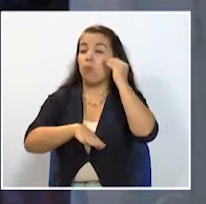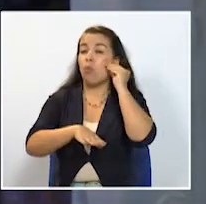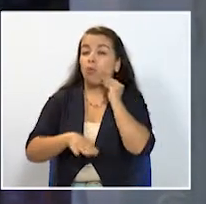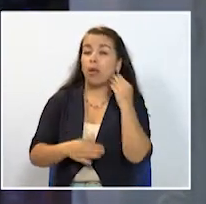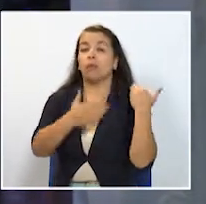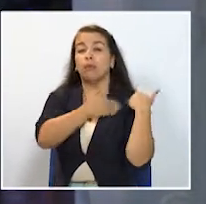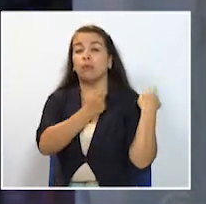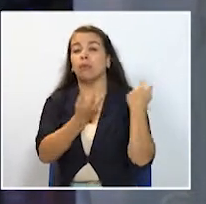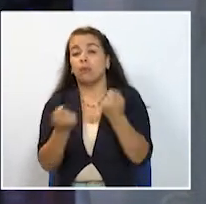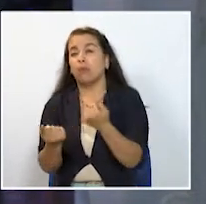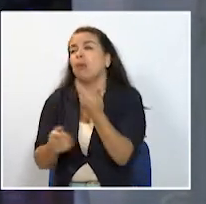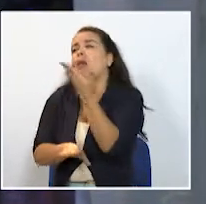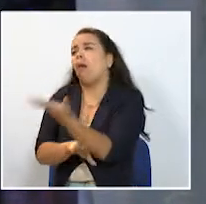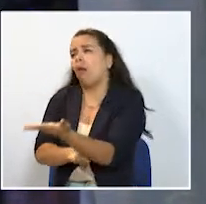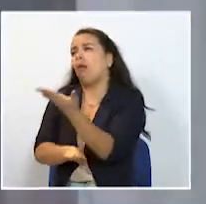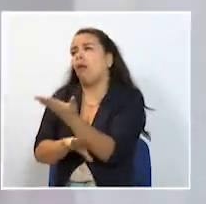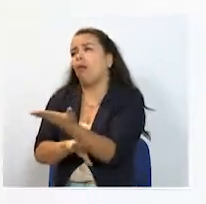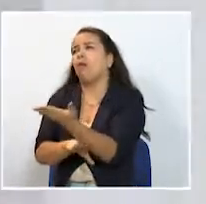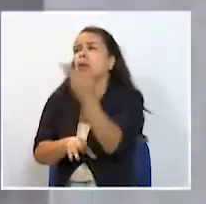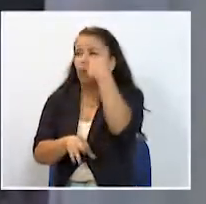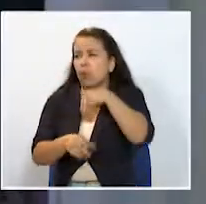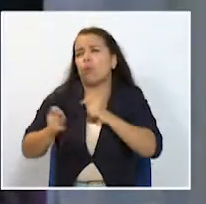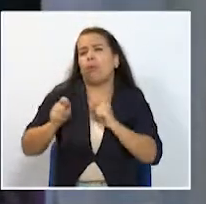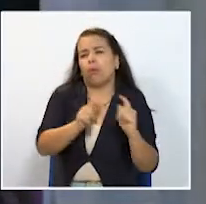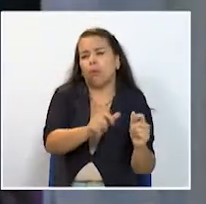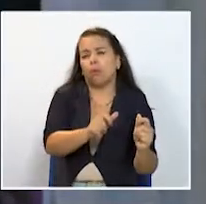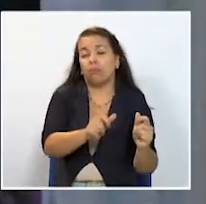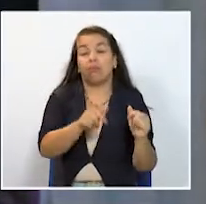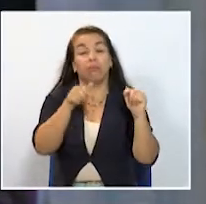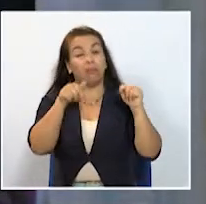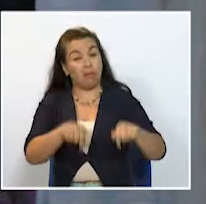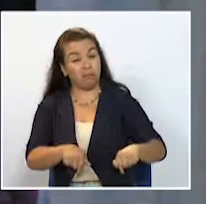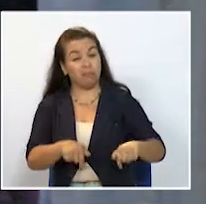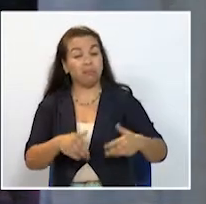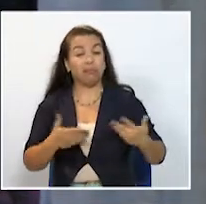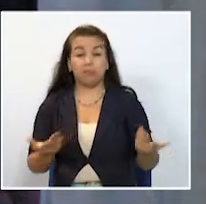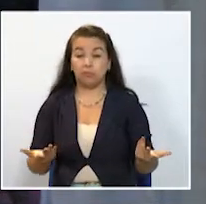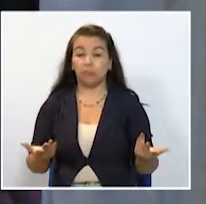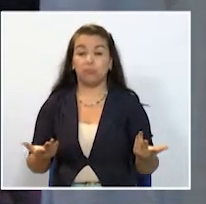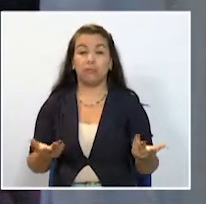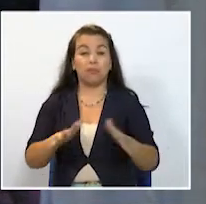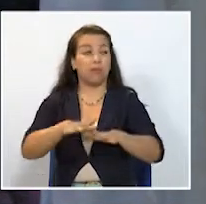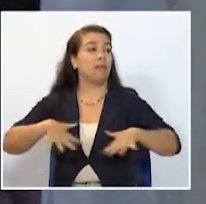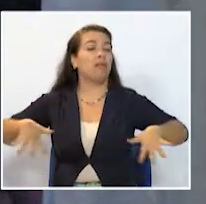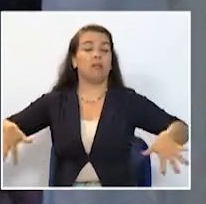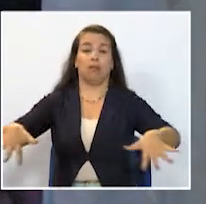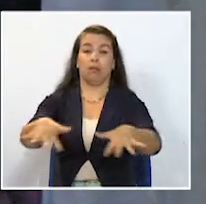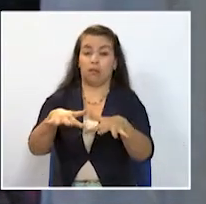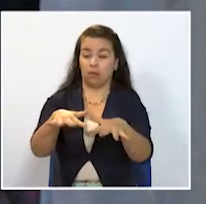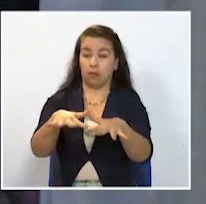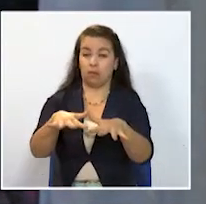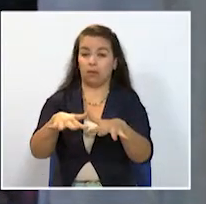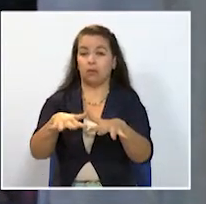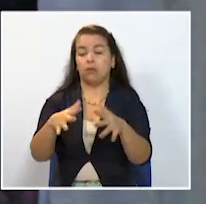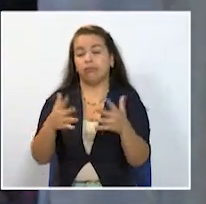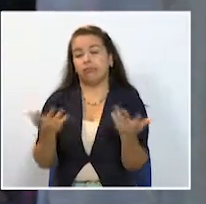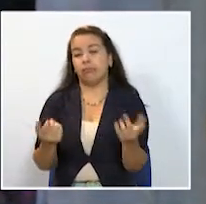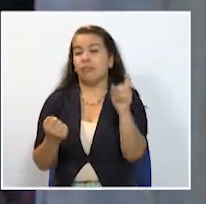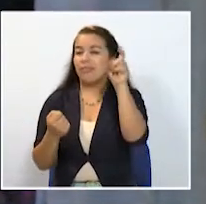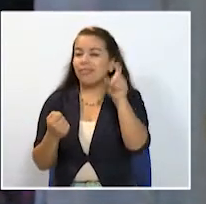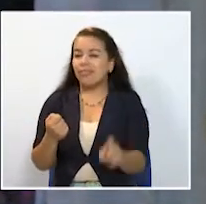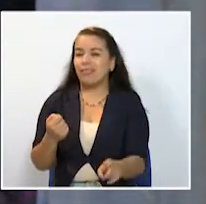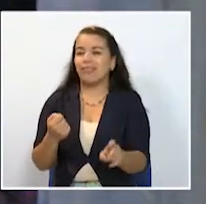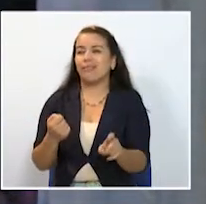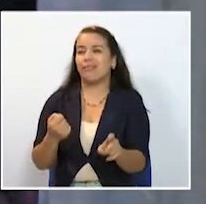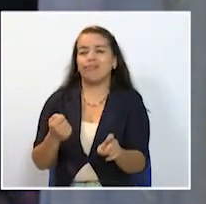bregando a pedir limón, a sostener los hijos. Es que aquí, mía aquí, las tierras. Las tierras tienen que venir, hay mucha